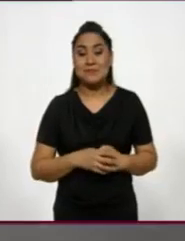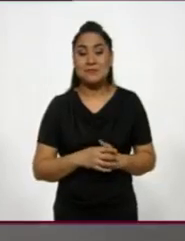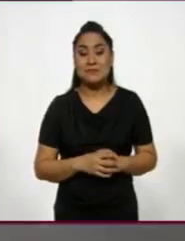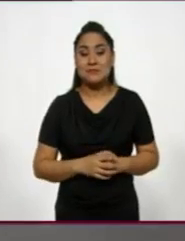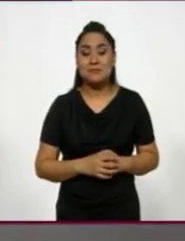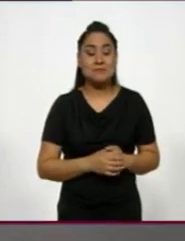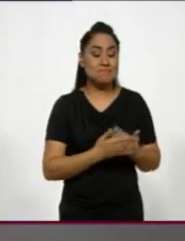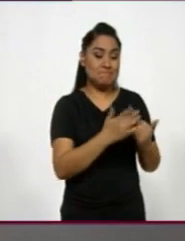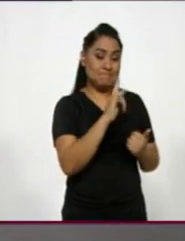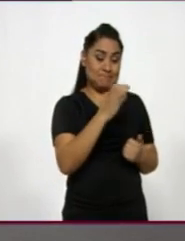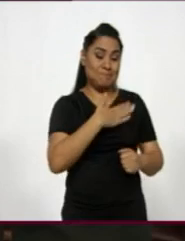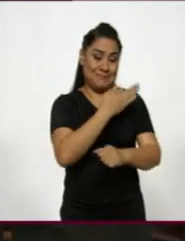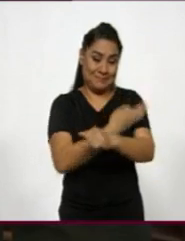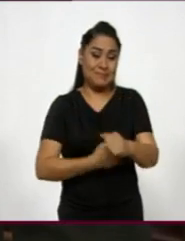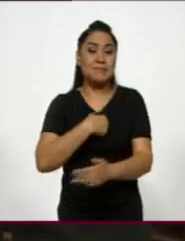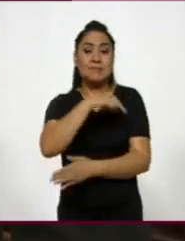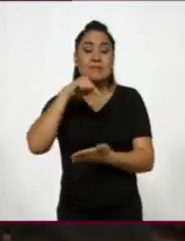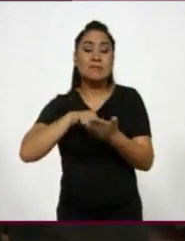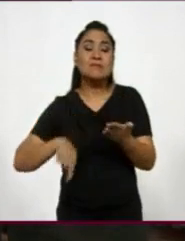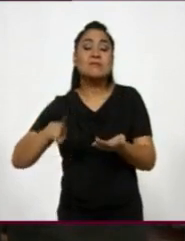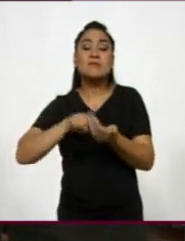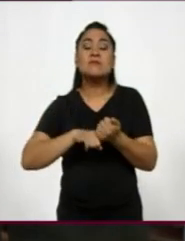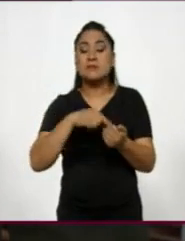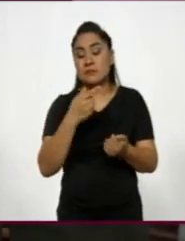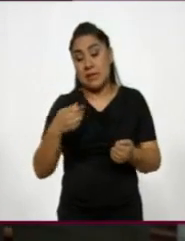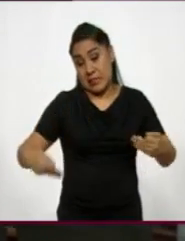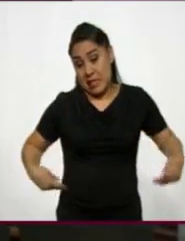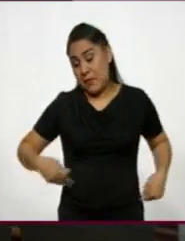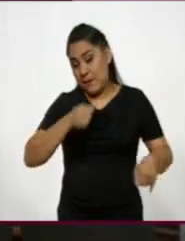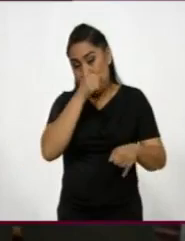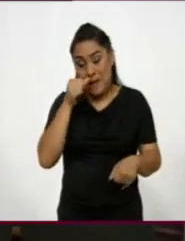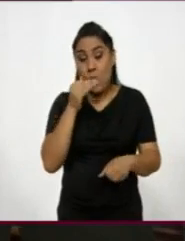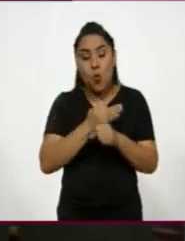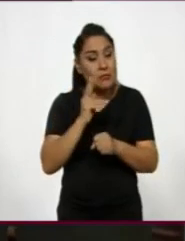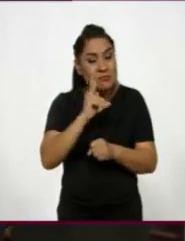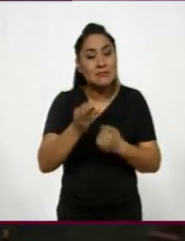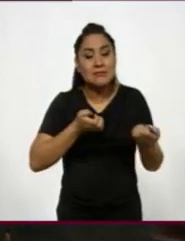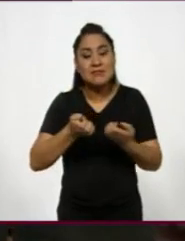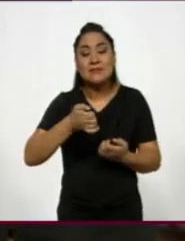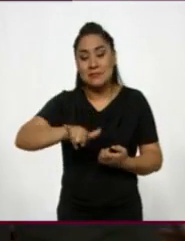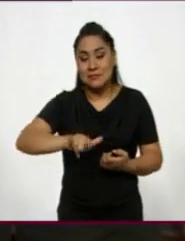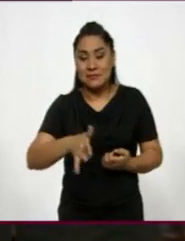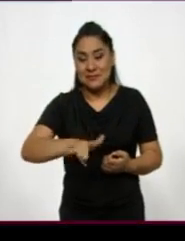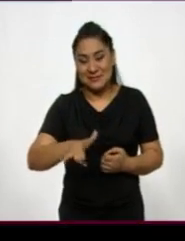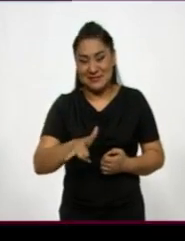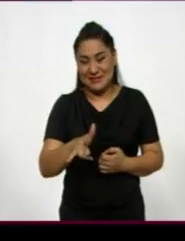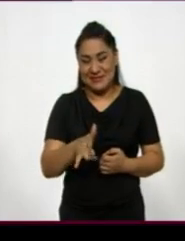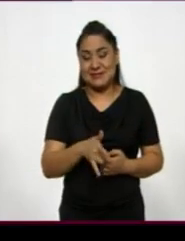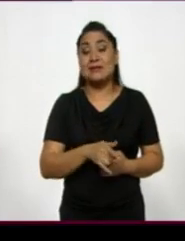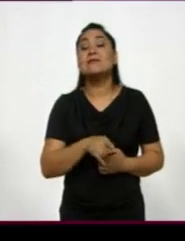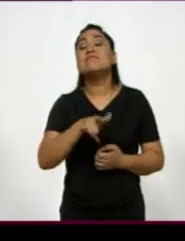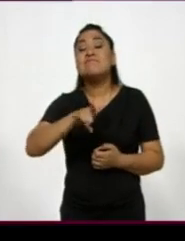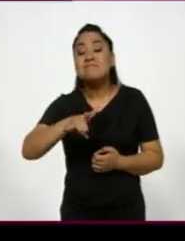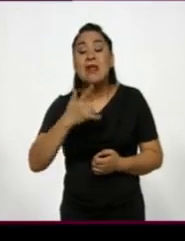Leti, buenas tardes, hoy transmitimos desde el interior del Teatro Juárez, donde estamos pendientes de un ensayo de las marionetas de Salzburgo, un espectáculo que